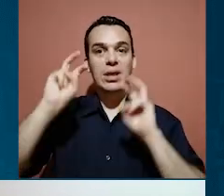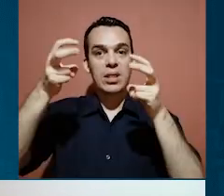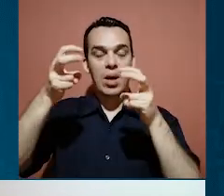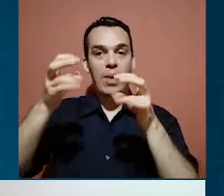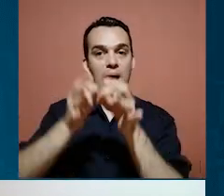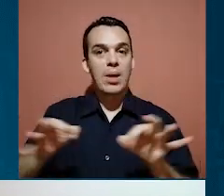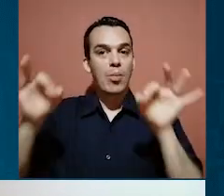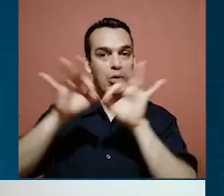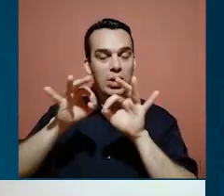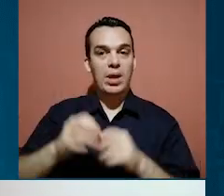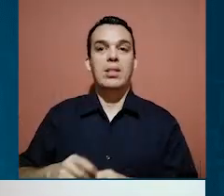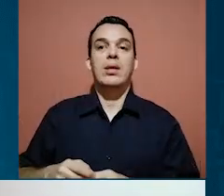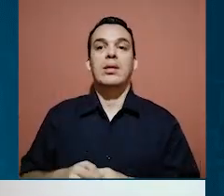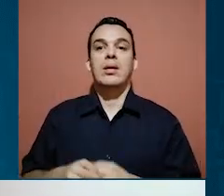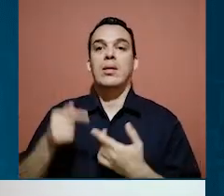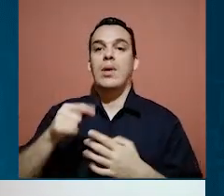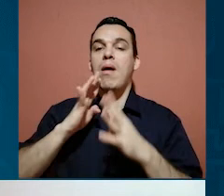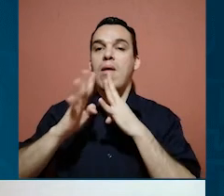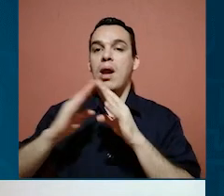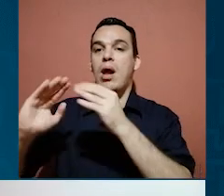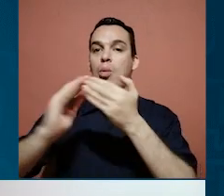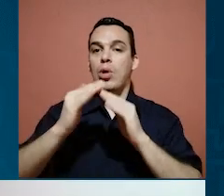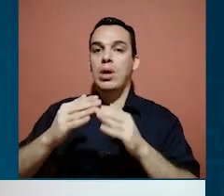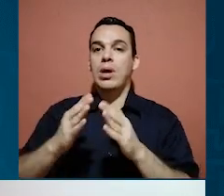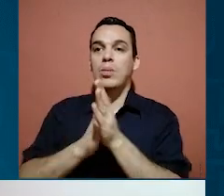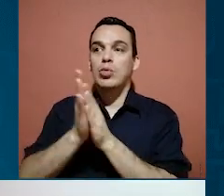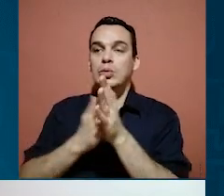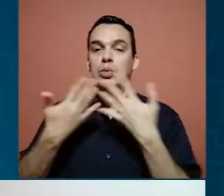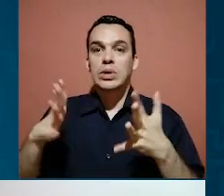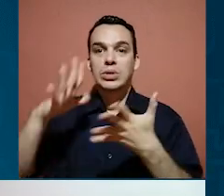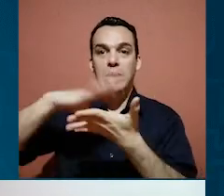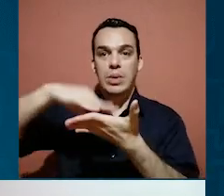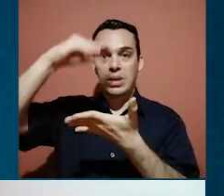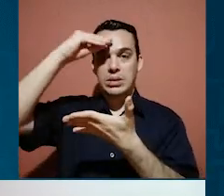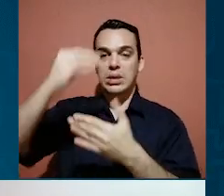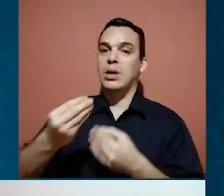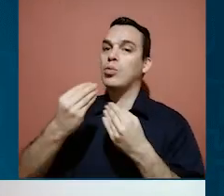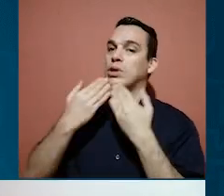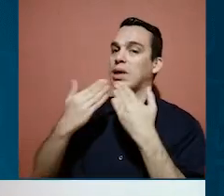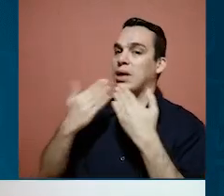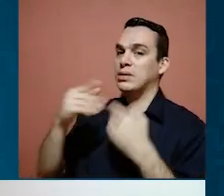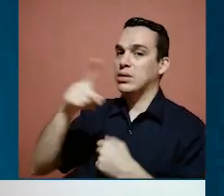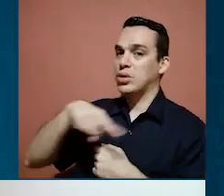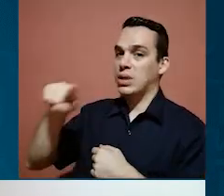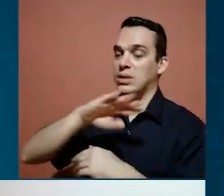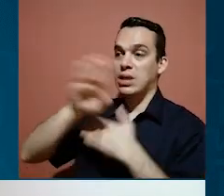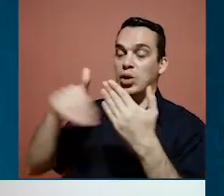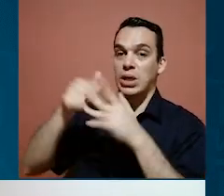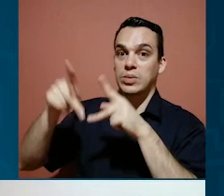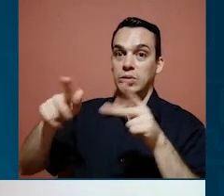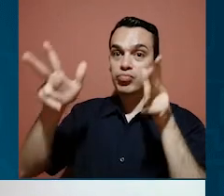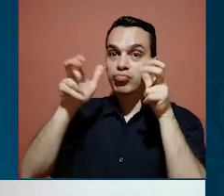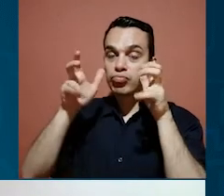importante para toda la comunidad, creo que ha sido de mucho provecho y de mucho aprendizaje. Muchas gracias a ustedes y a